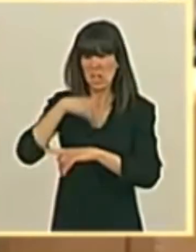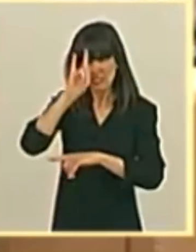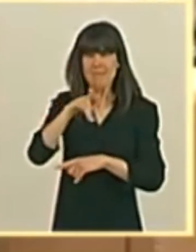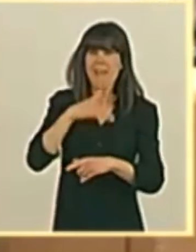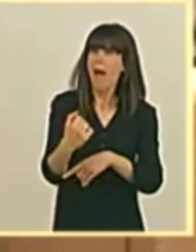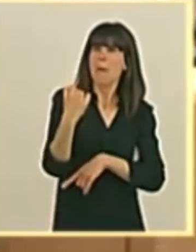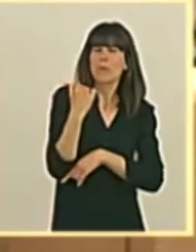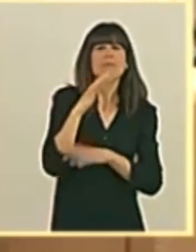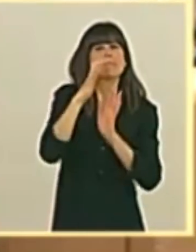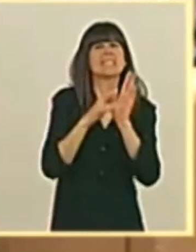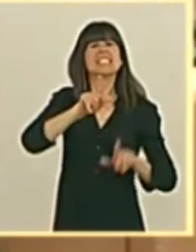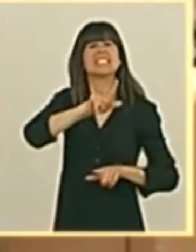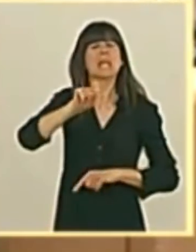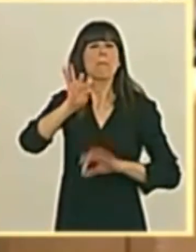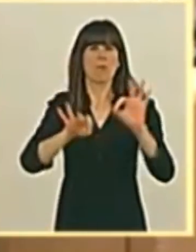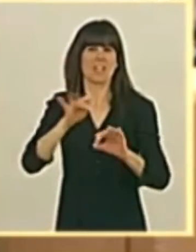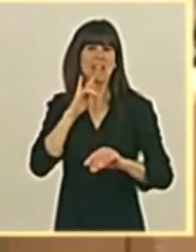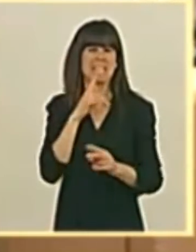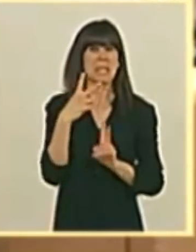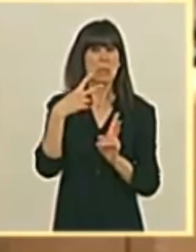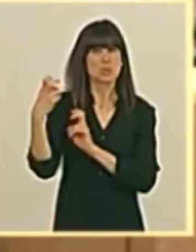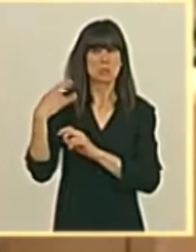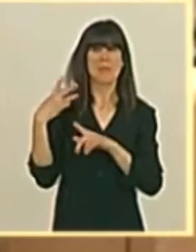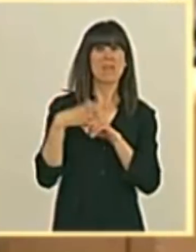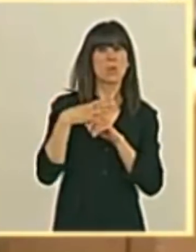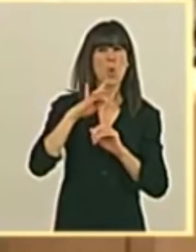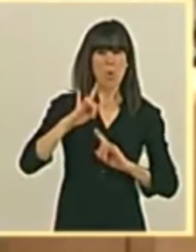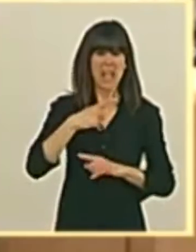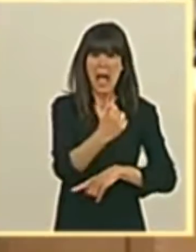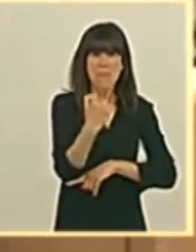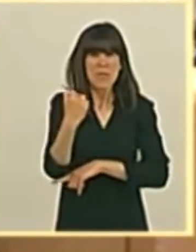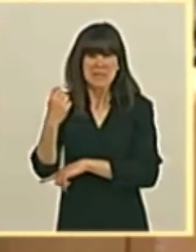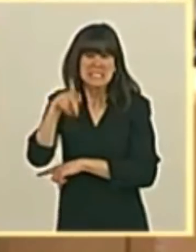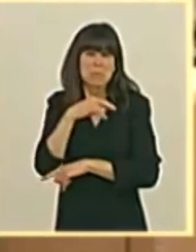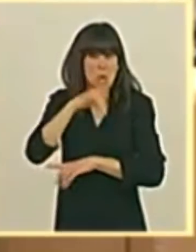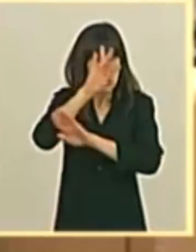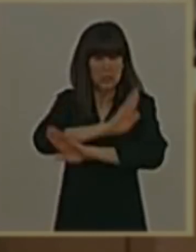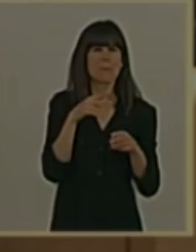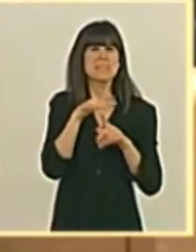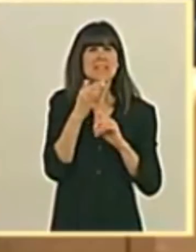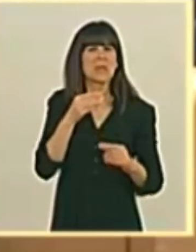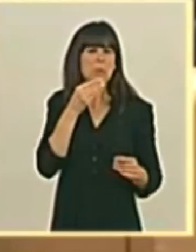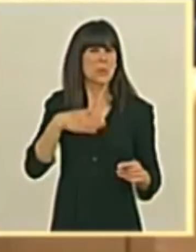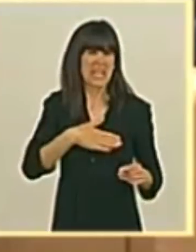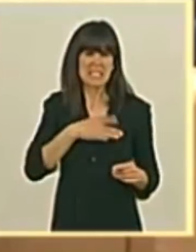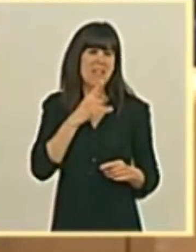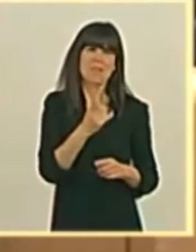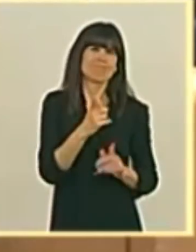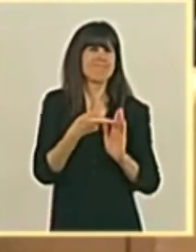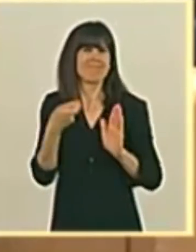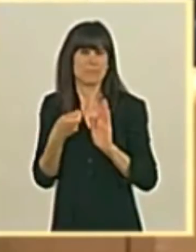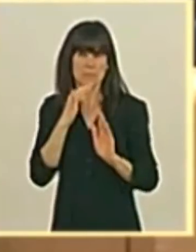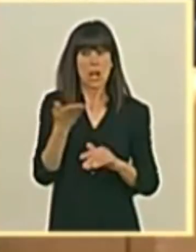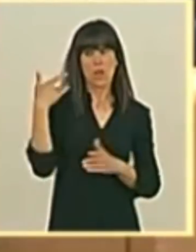una rebaja del 60% de los impuestos de la factura de la luz. Señoría, eso todavía no lo sabemos a día de hoy. El otro día leí que están